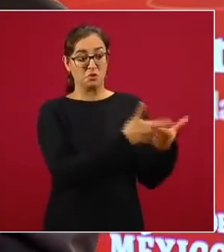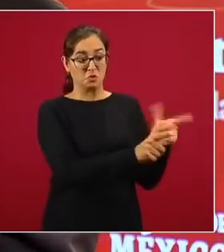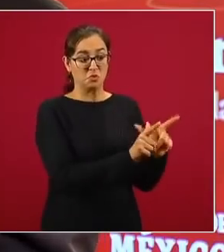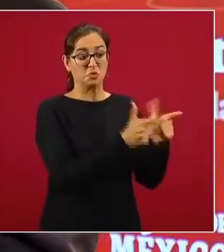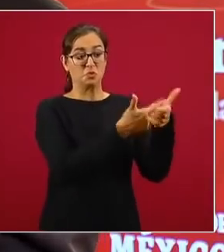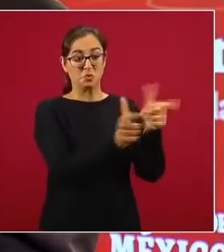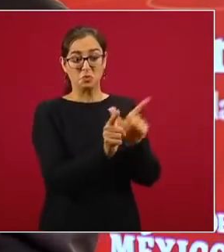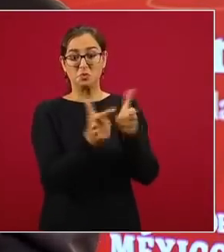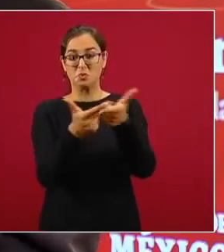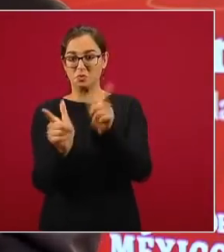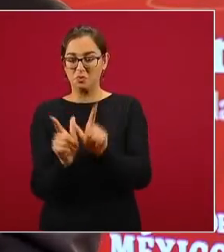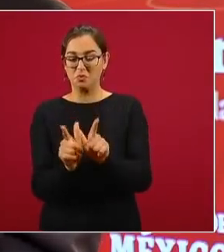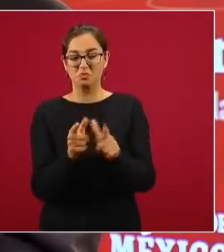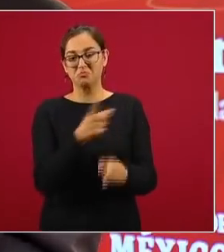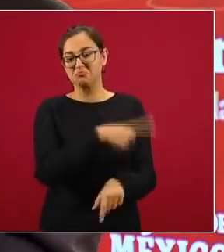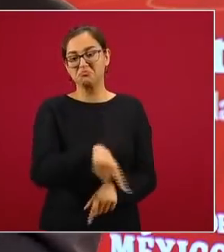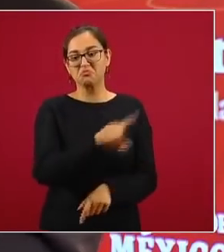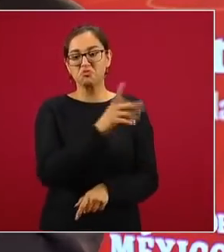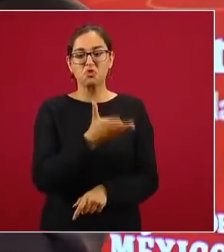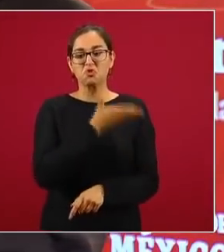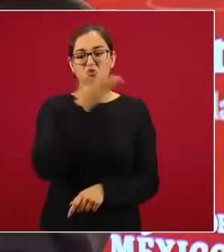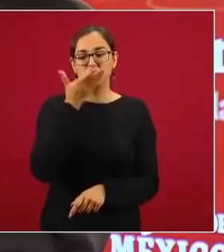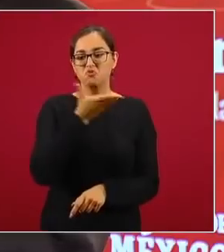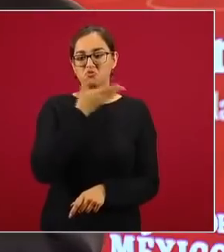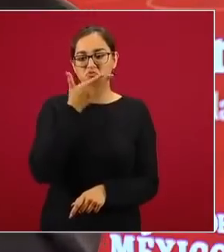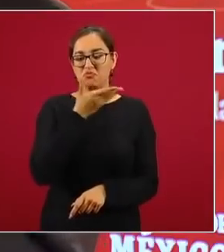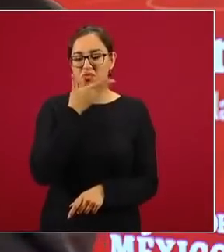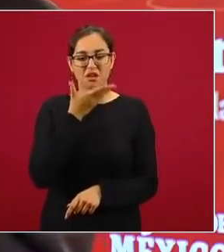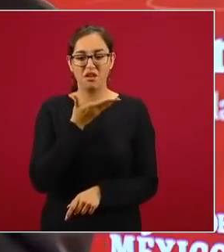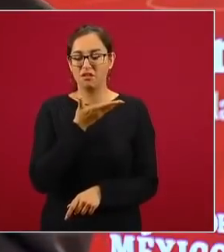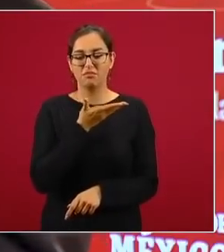que estaban acostumbrados a medrar